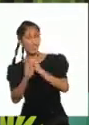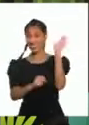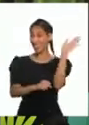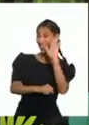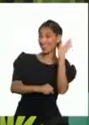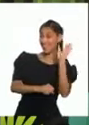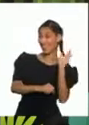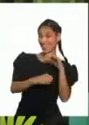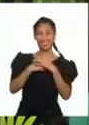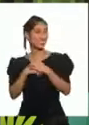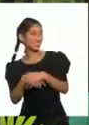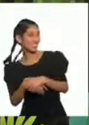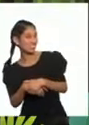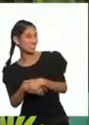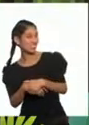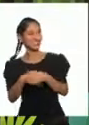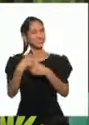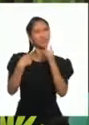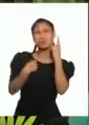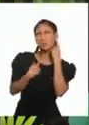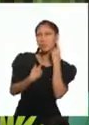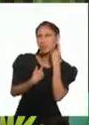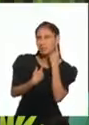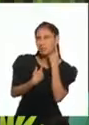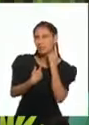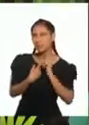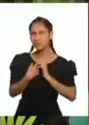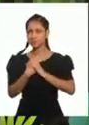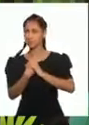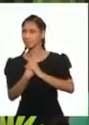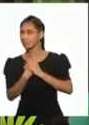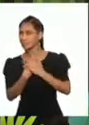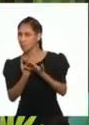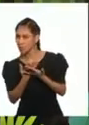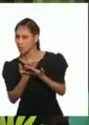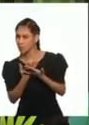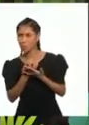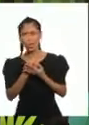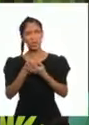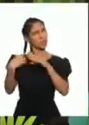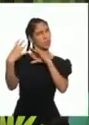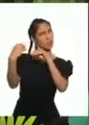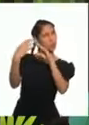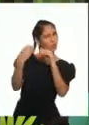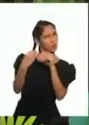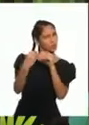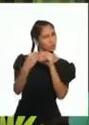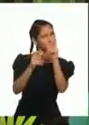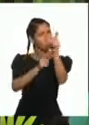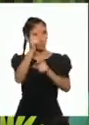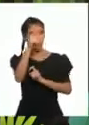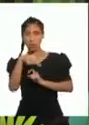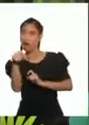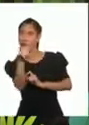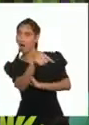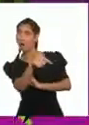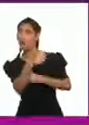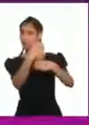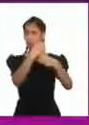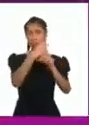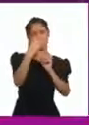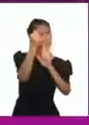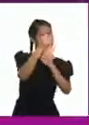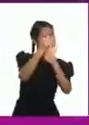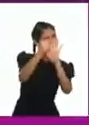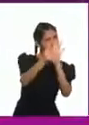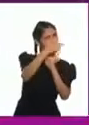Escuché Que estaban conversando sobre artistas ¡Quiero mostrarles esta